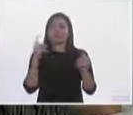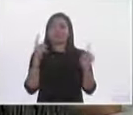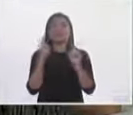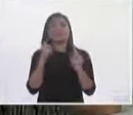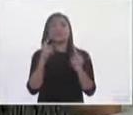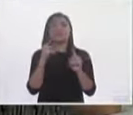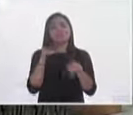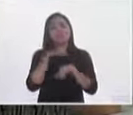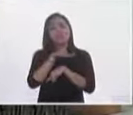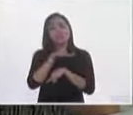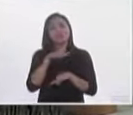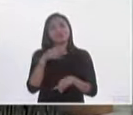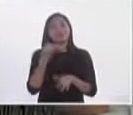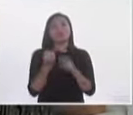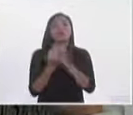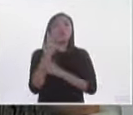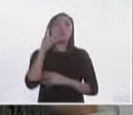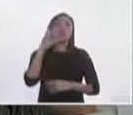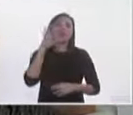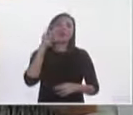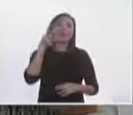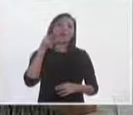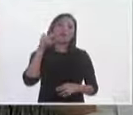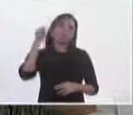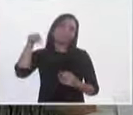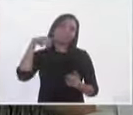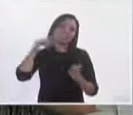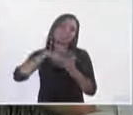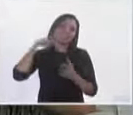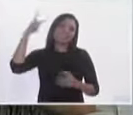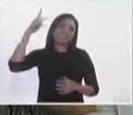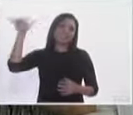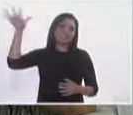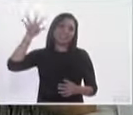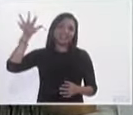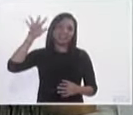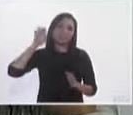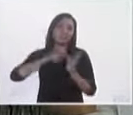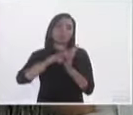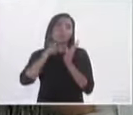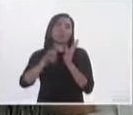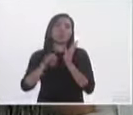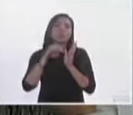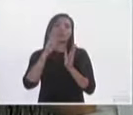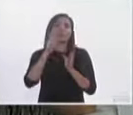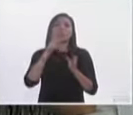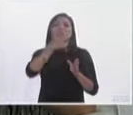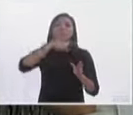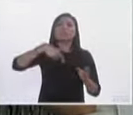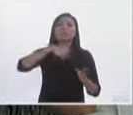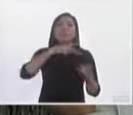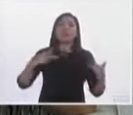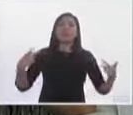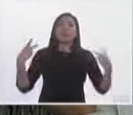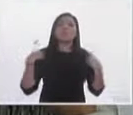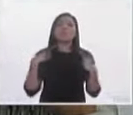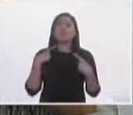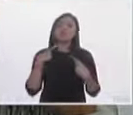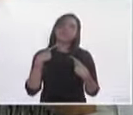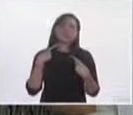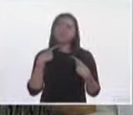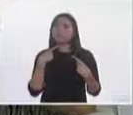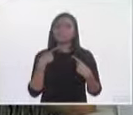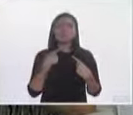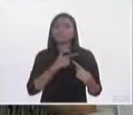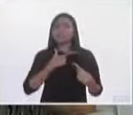Nuevo León es un ejemplo de esta decisión de los ciudadanos, ¿no? De